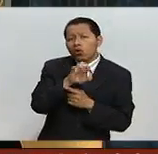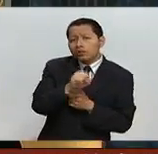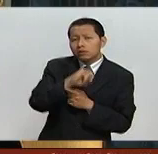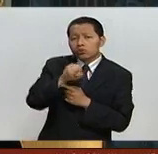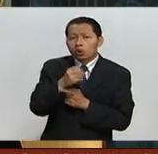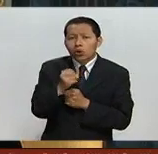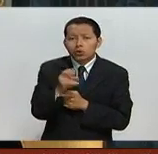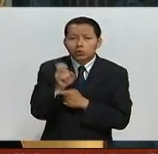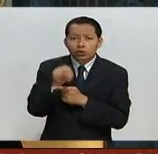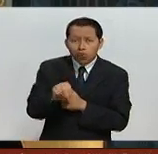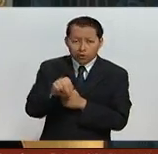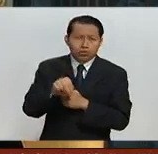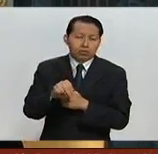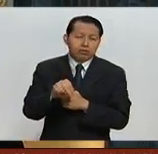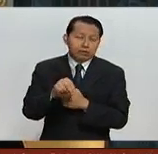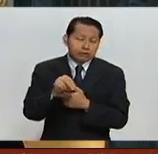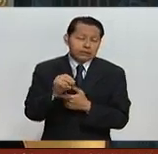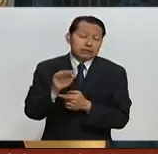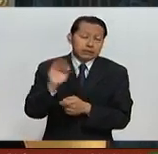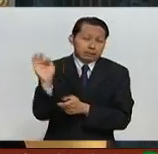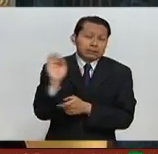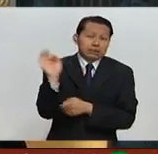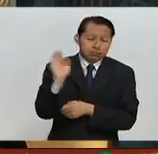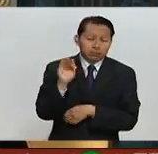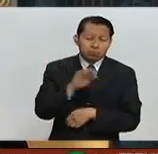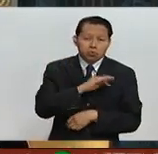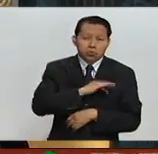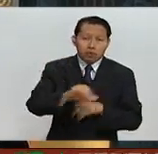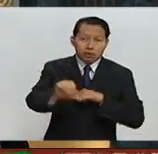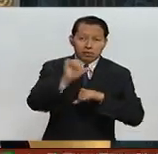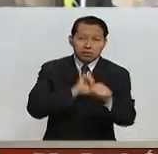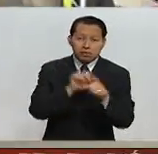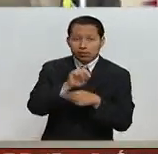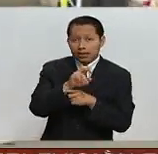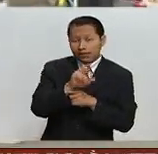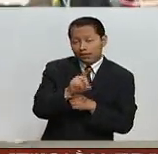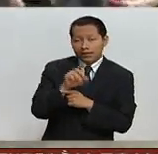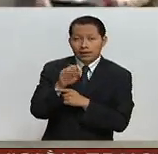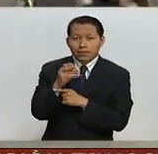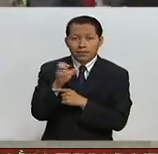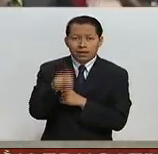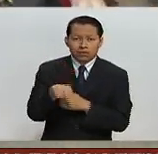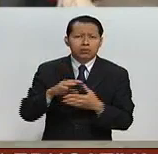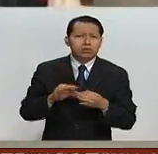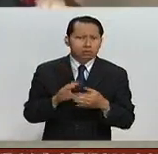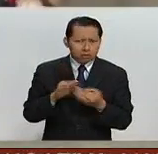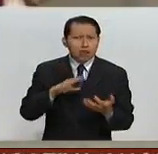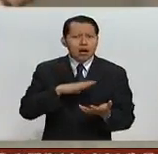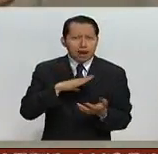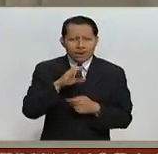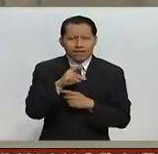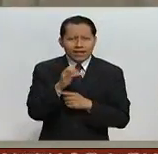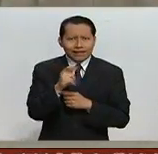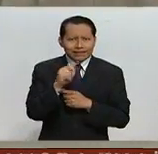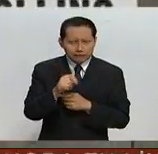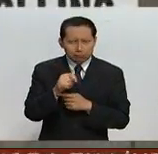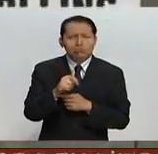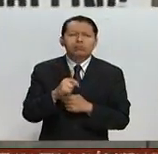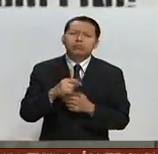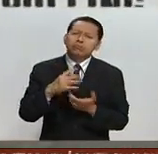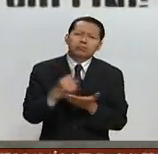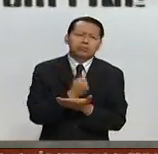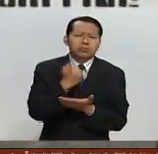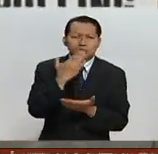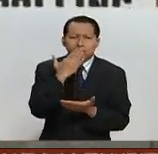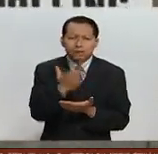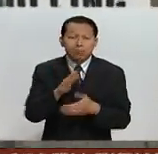se perfila como el sucesor de David Cameron y externó su beneplácito frente a la victoria del Brexit, que él